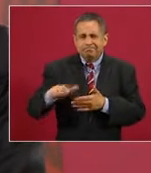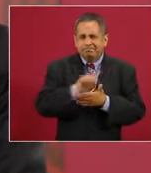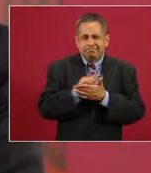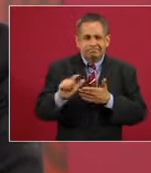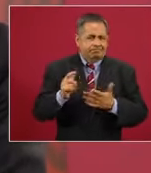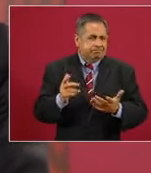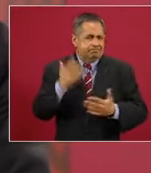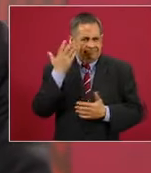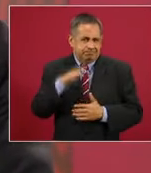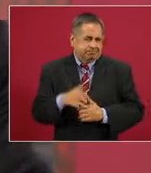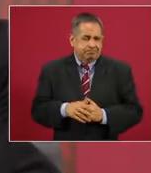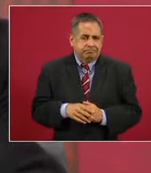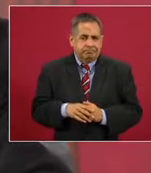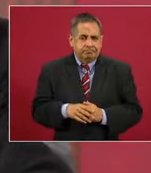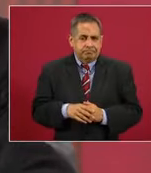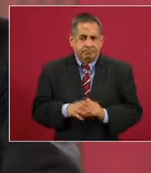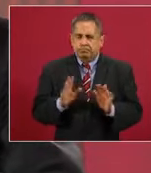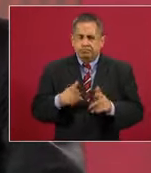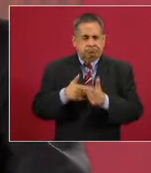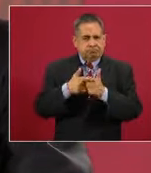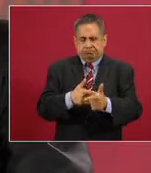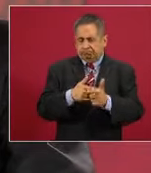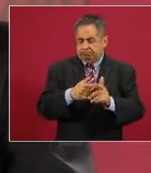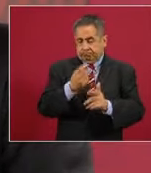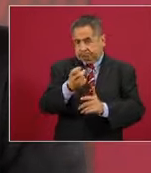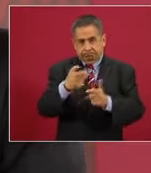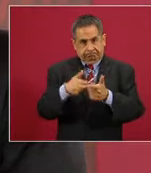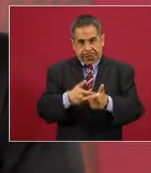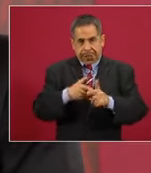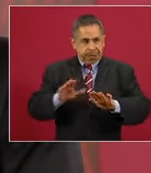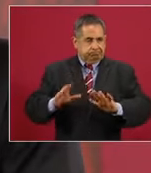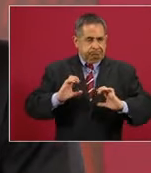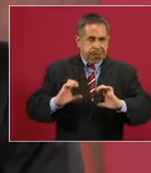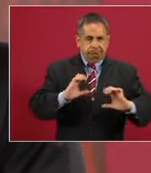Entonces, seguir así.